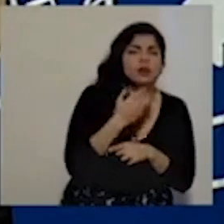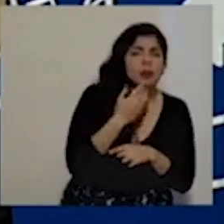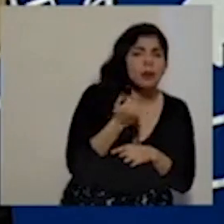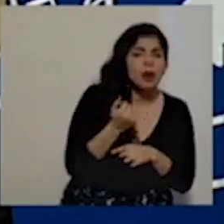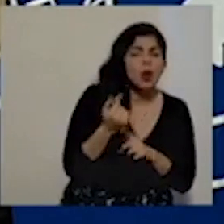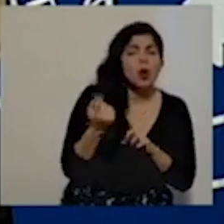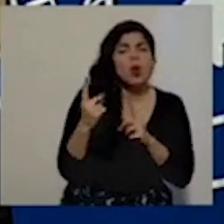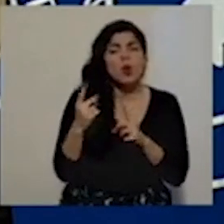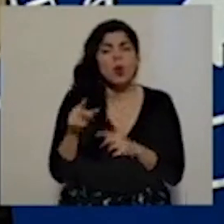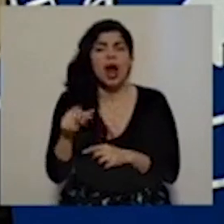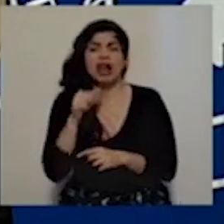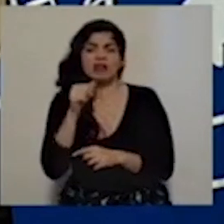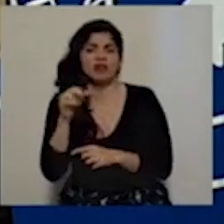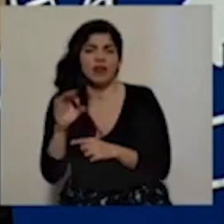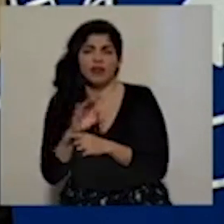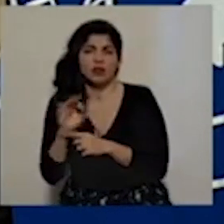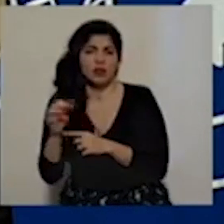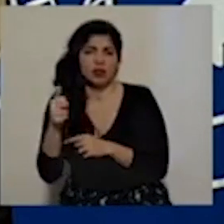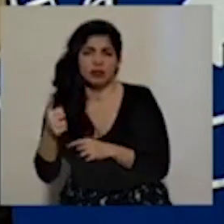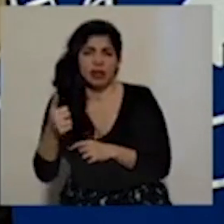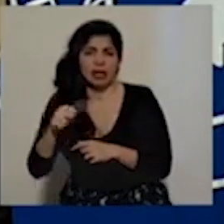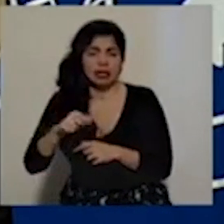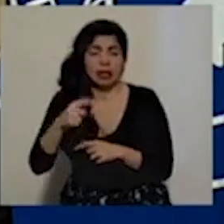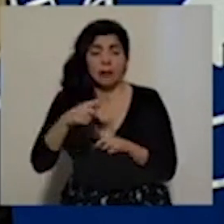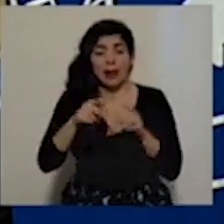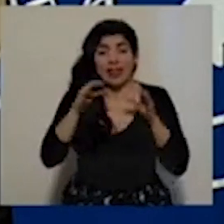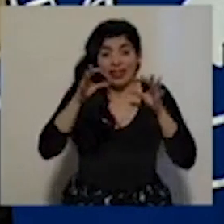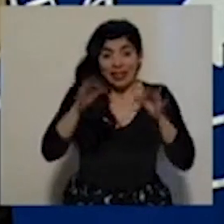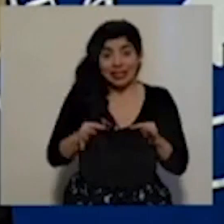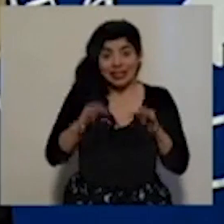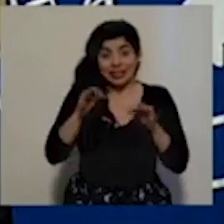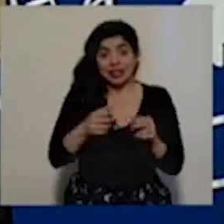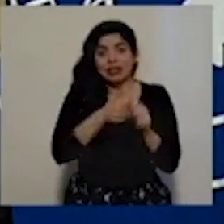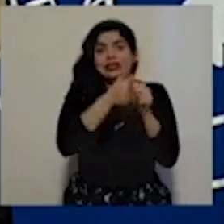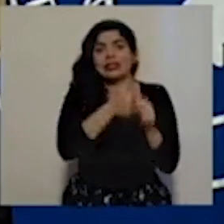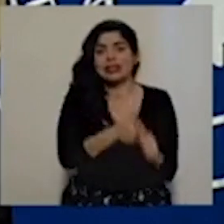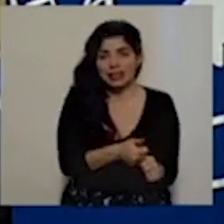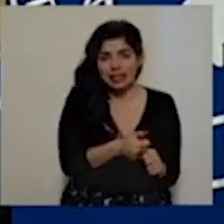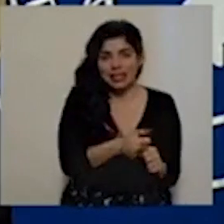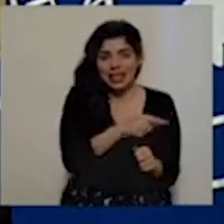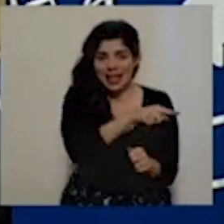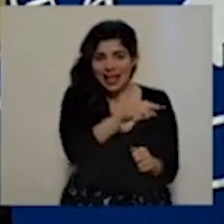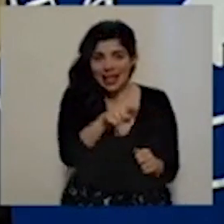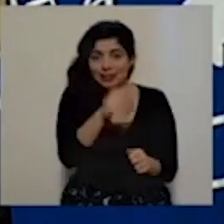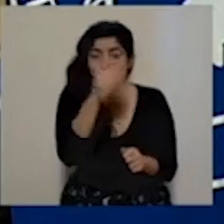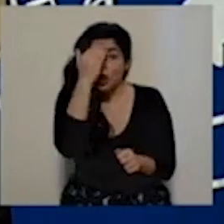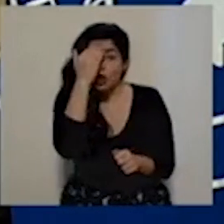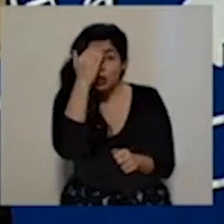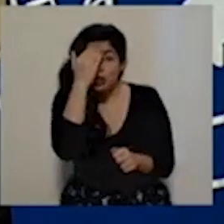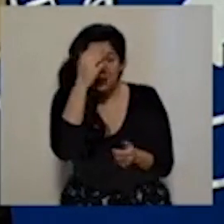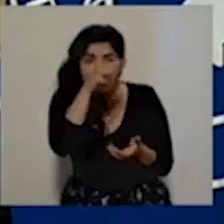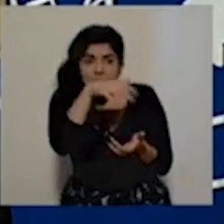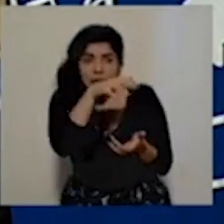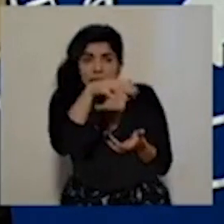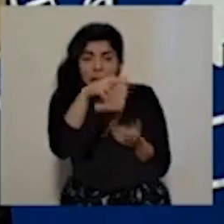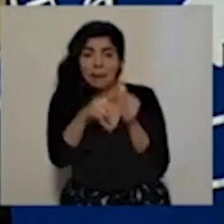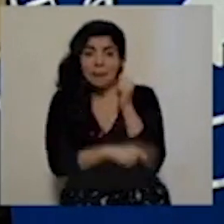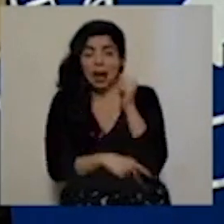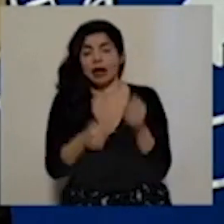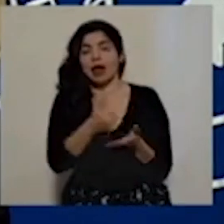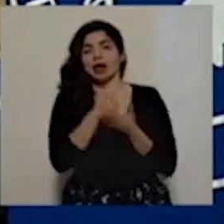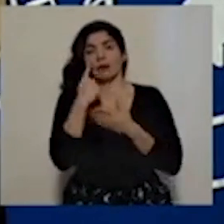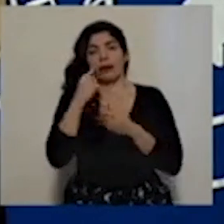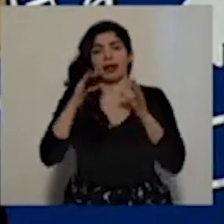no tanto. Entonces, pues las decisiones se van basando un poco en ese conocimiento que ya ha ido adquiriendo el país.